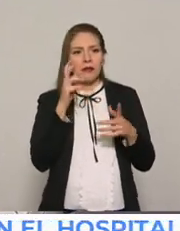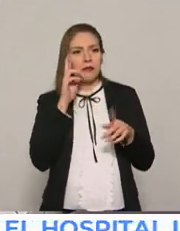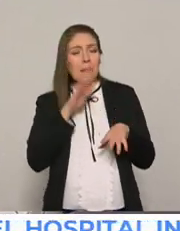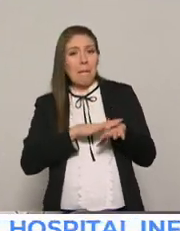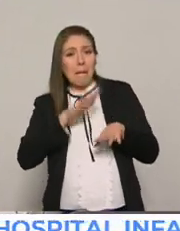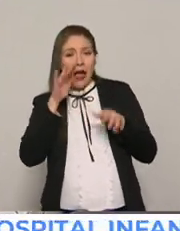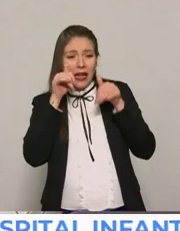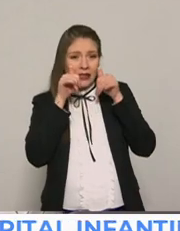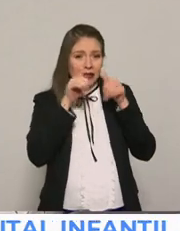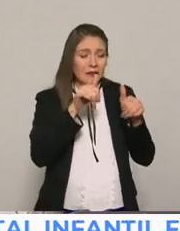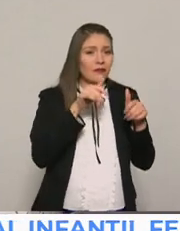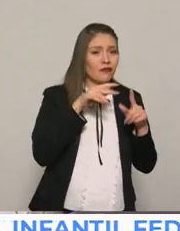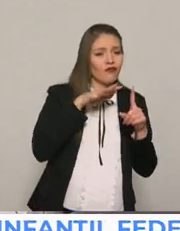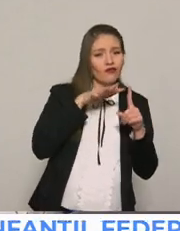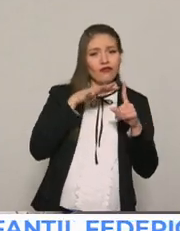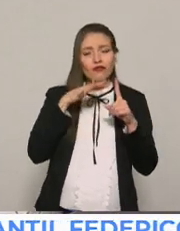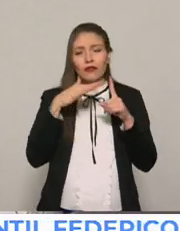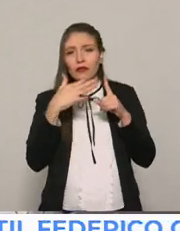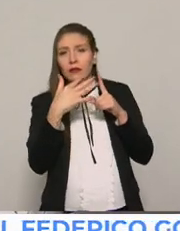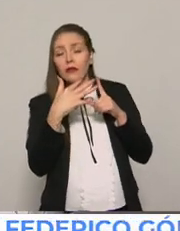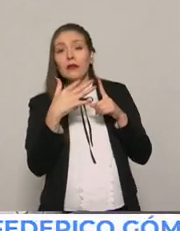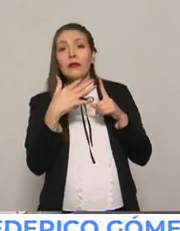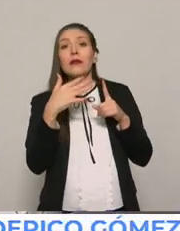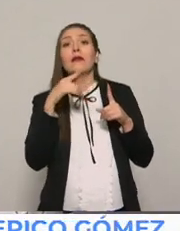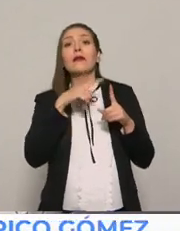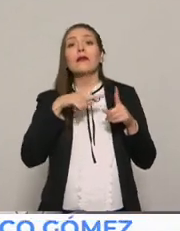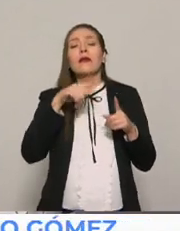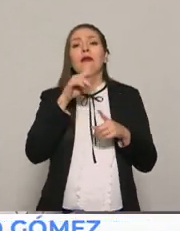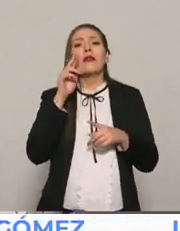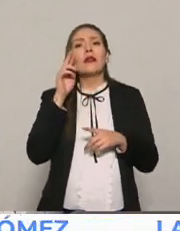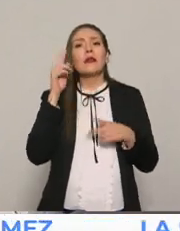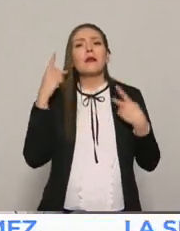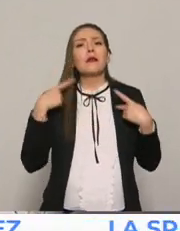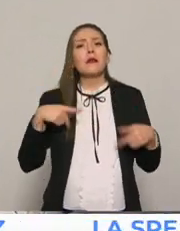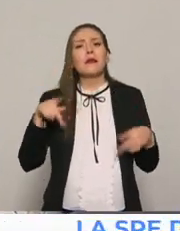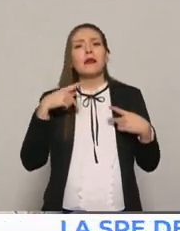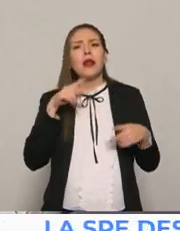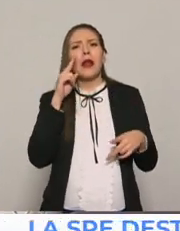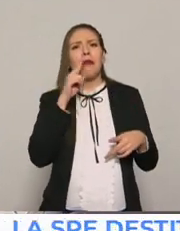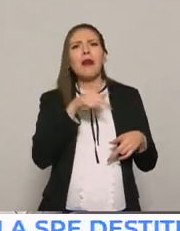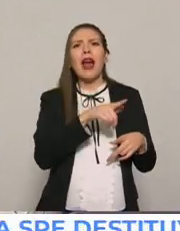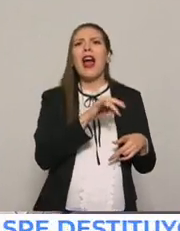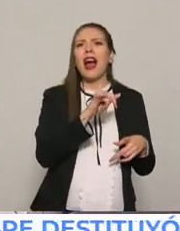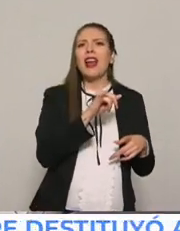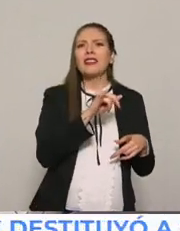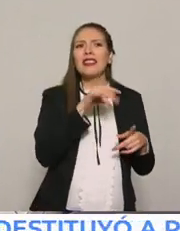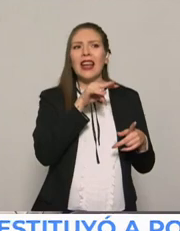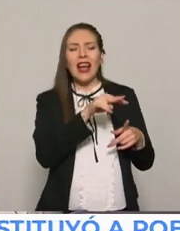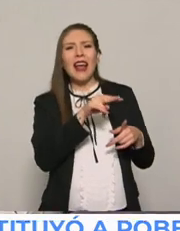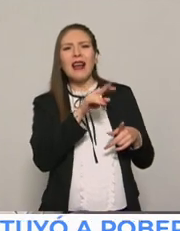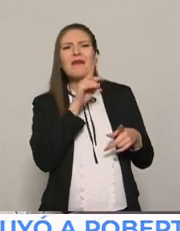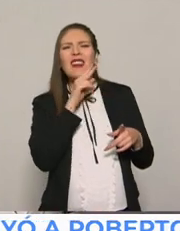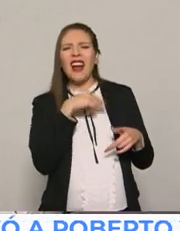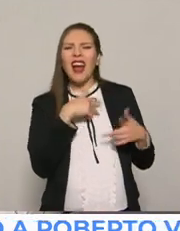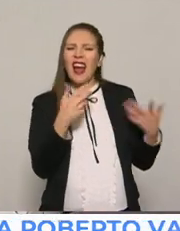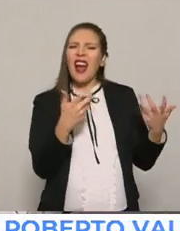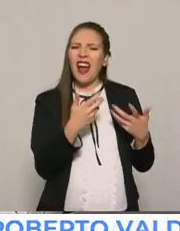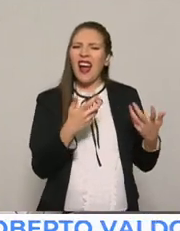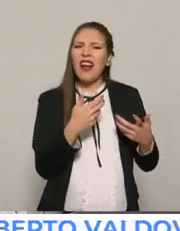tanto, las personas vean más ventaja que riesgo en ciertas prácticas, ¿no?